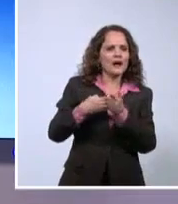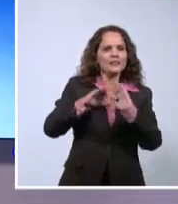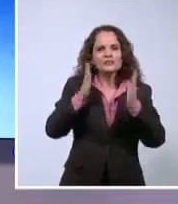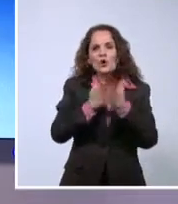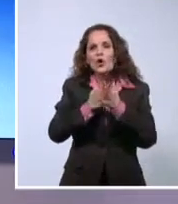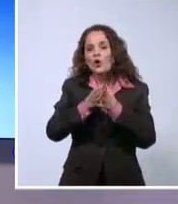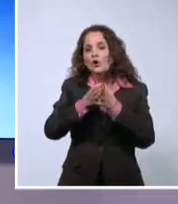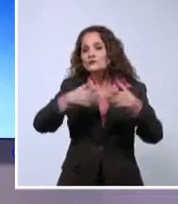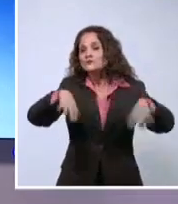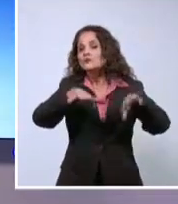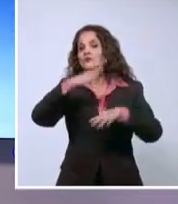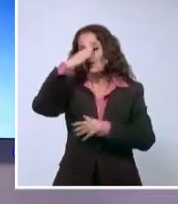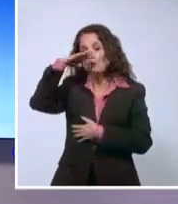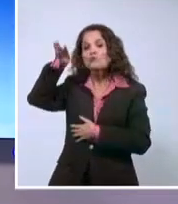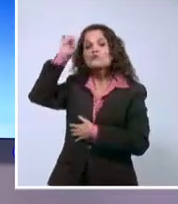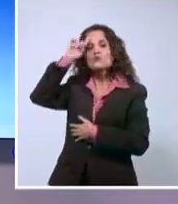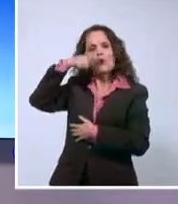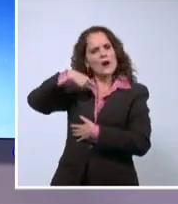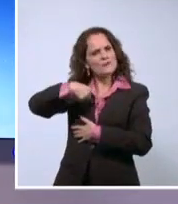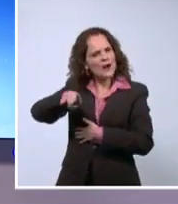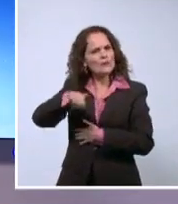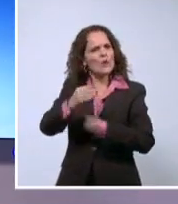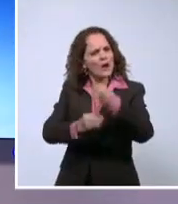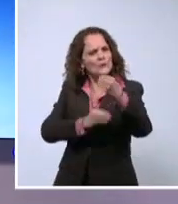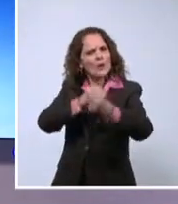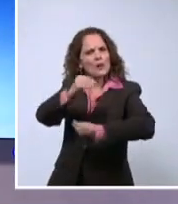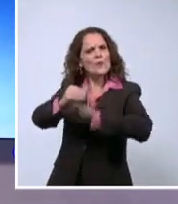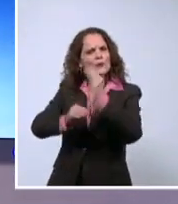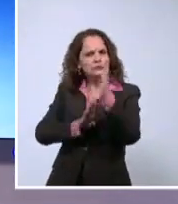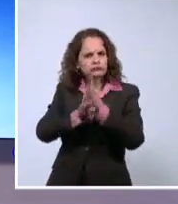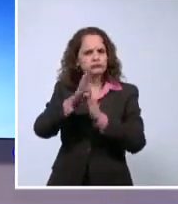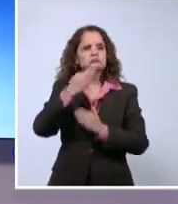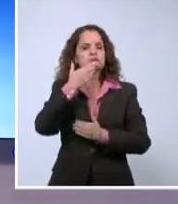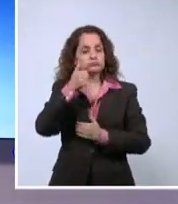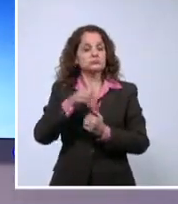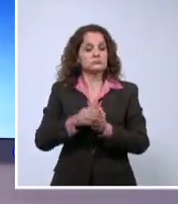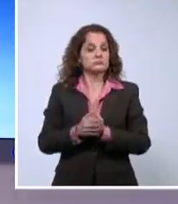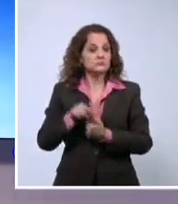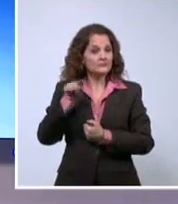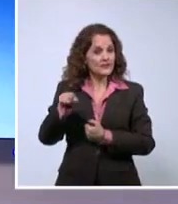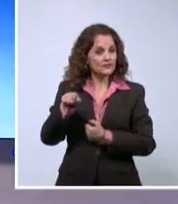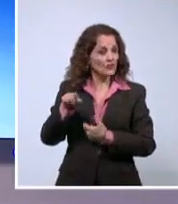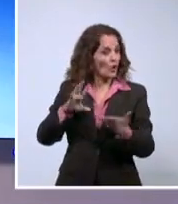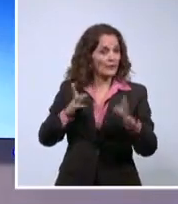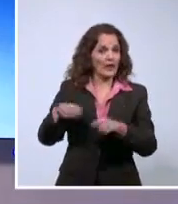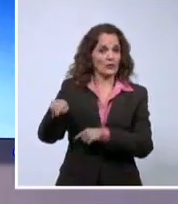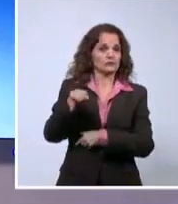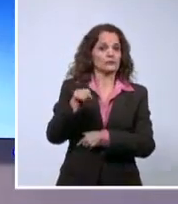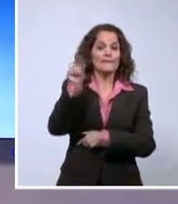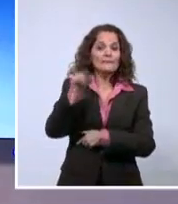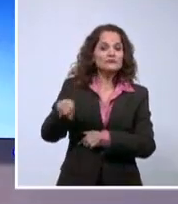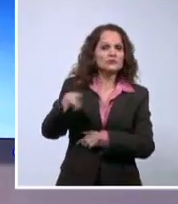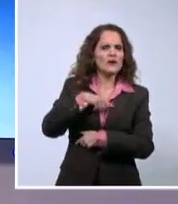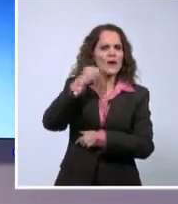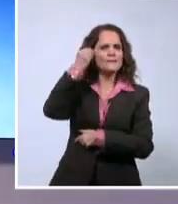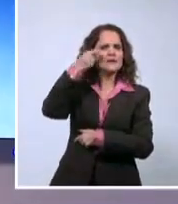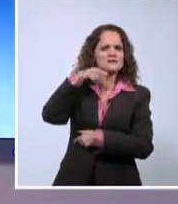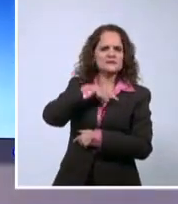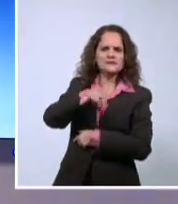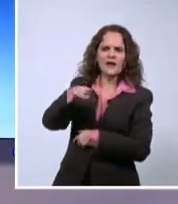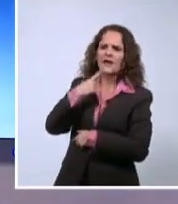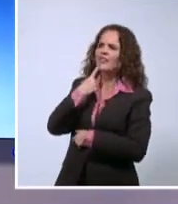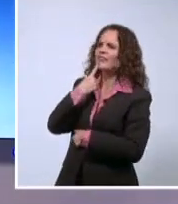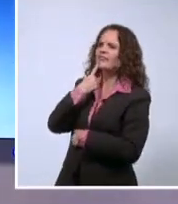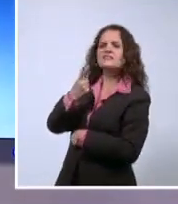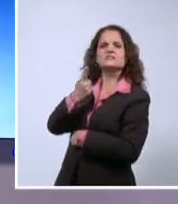rumbo de cambios y de transformaciones que se lleva adelante. Este tema es muy serio. Algunos consideran que se acusa o que